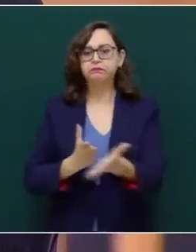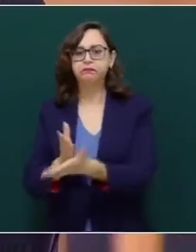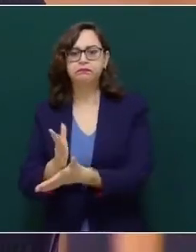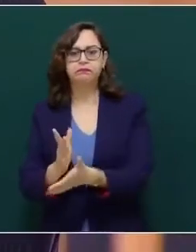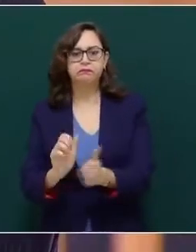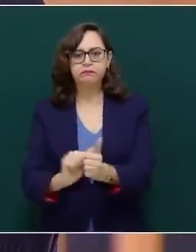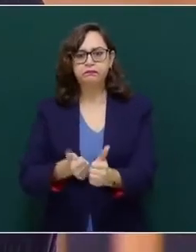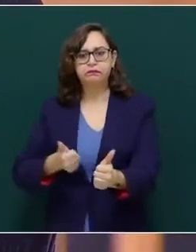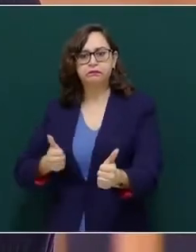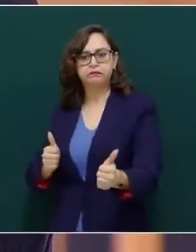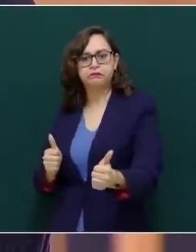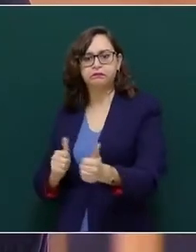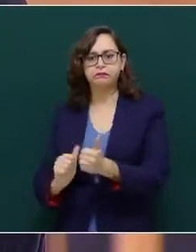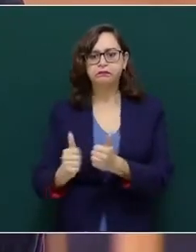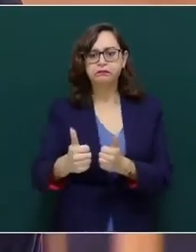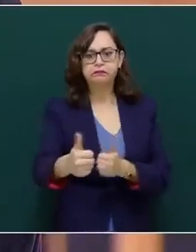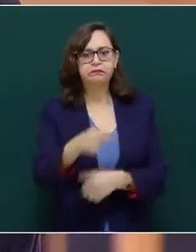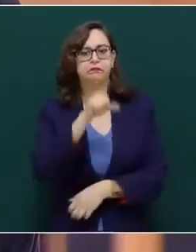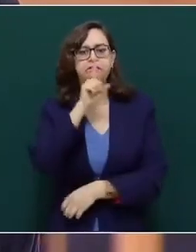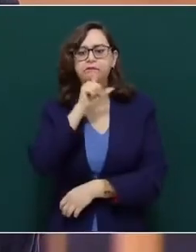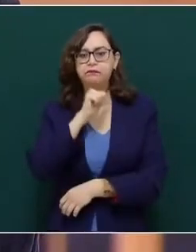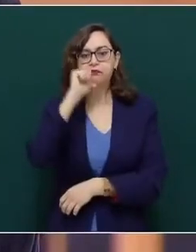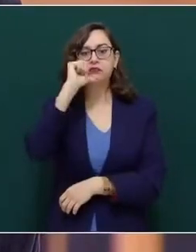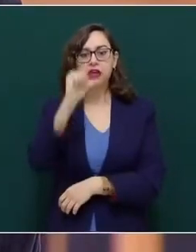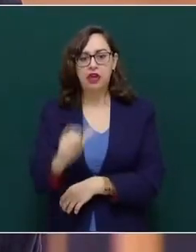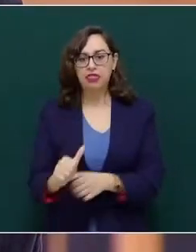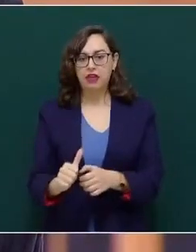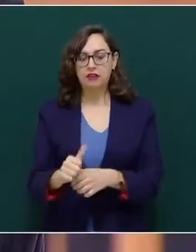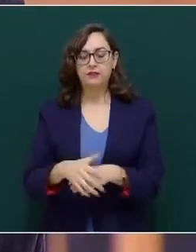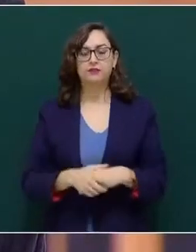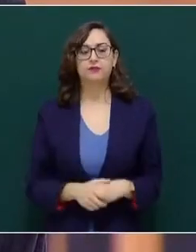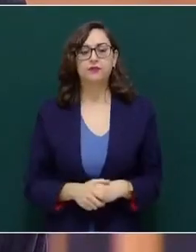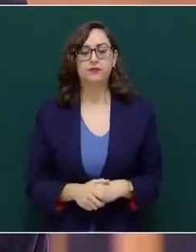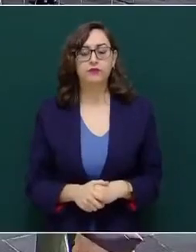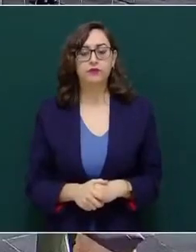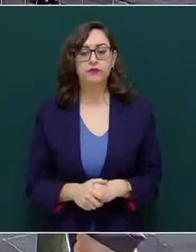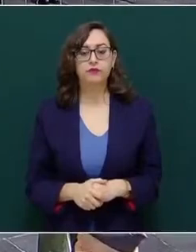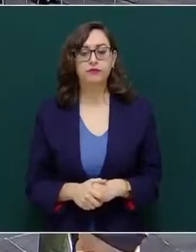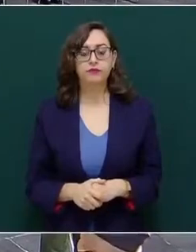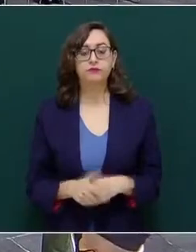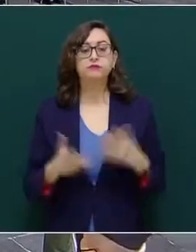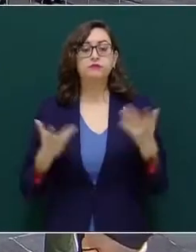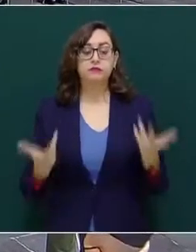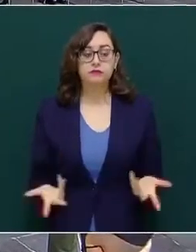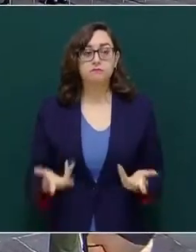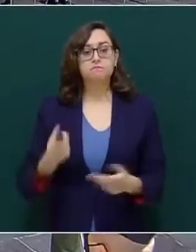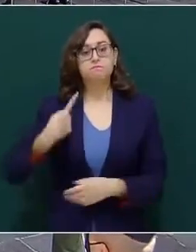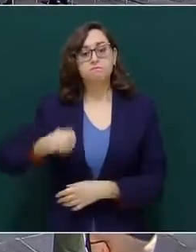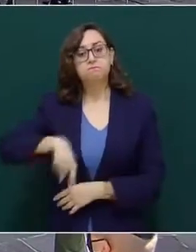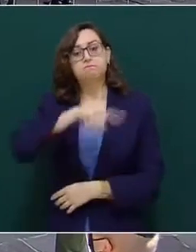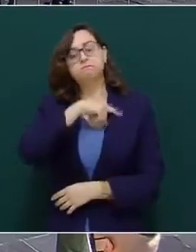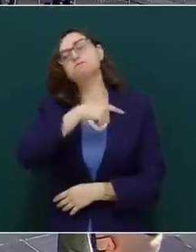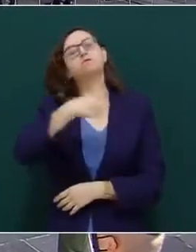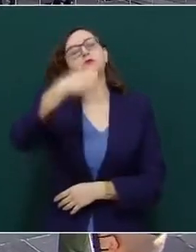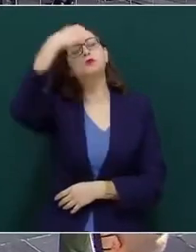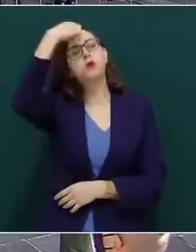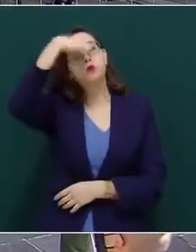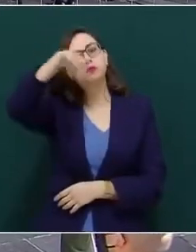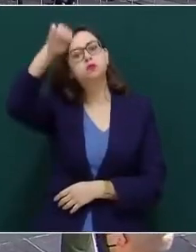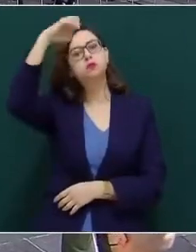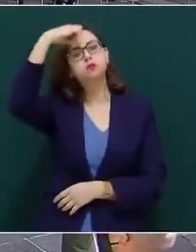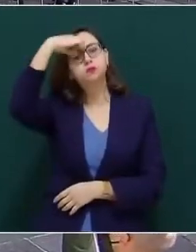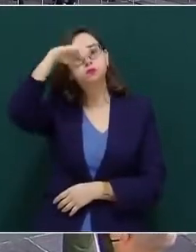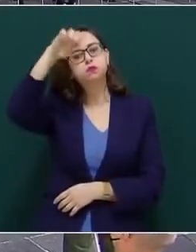En este afán pueda que ayude nuestra experiencia de integración